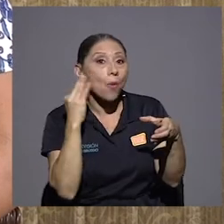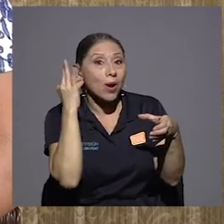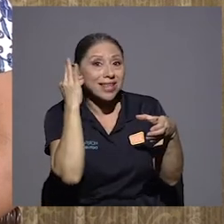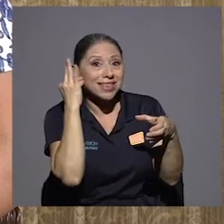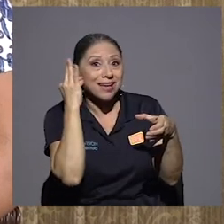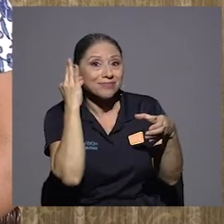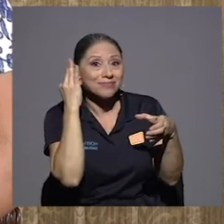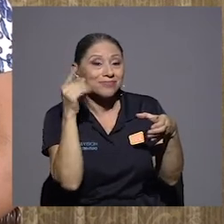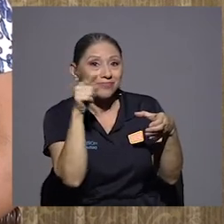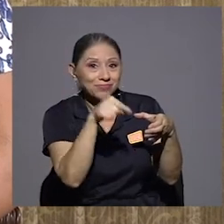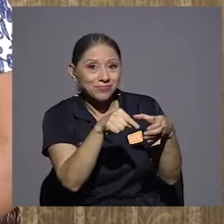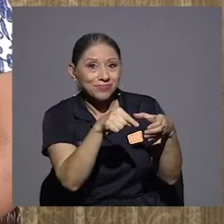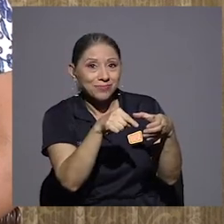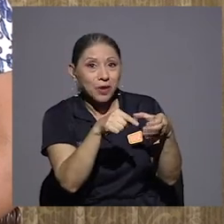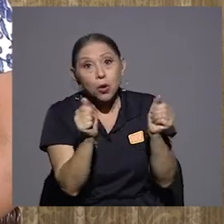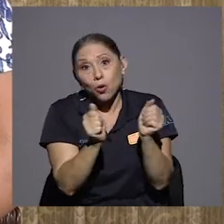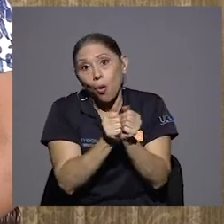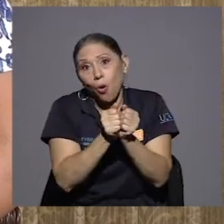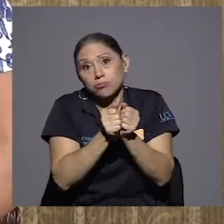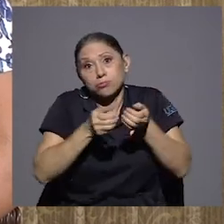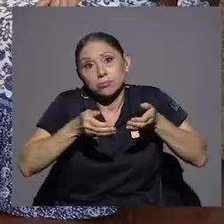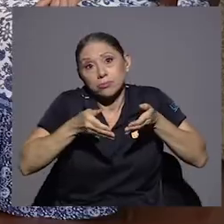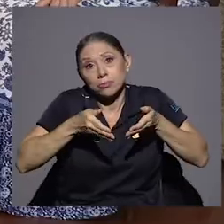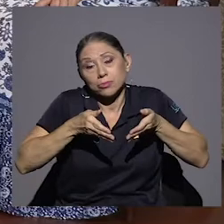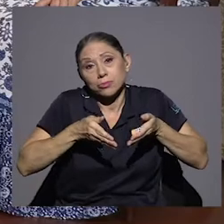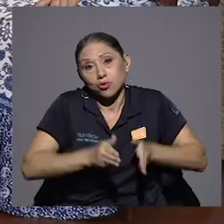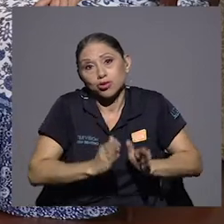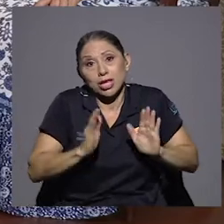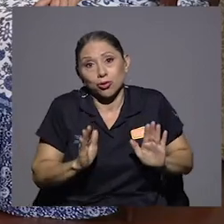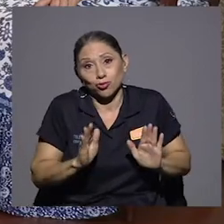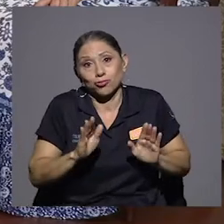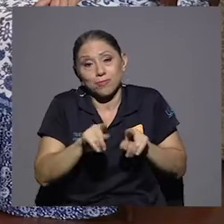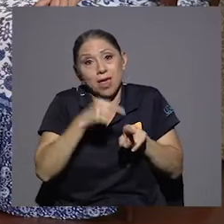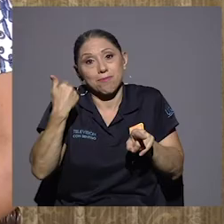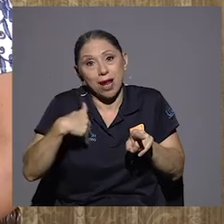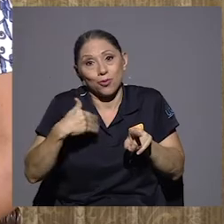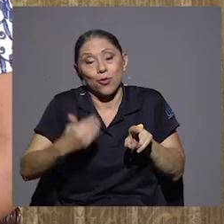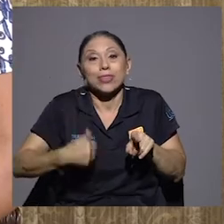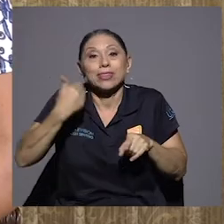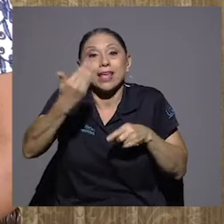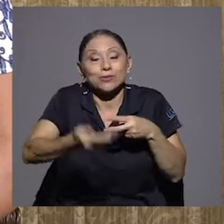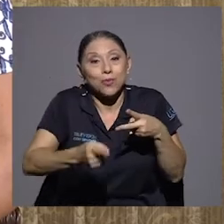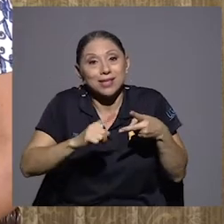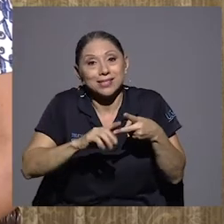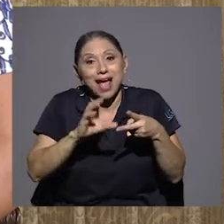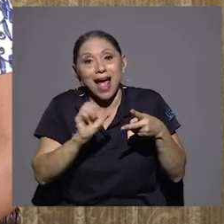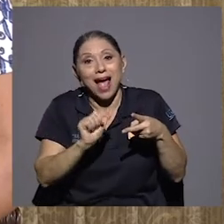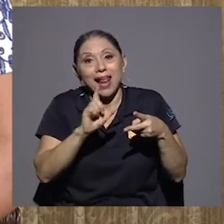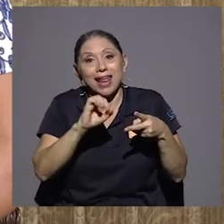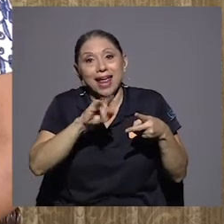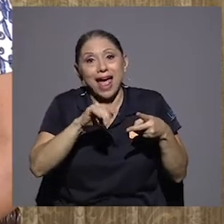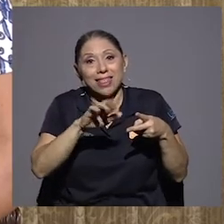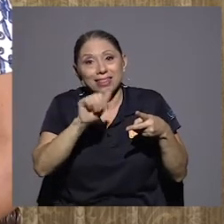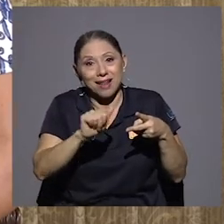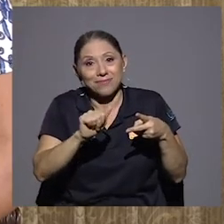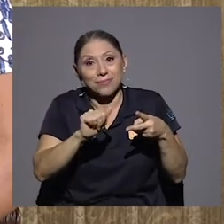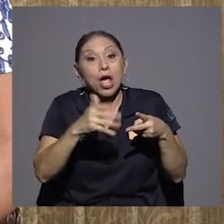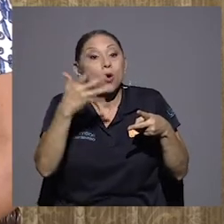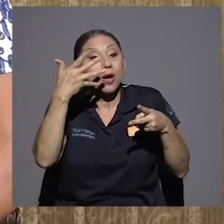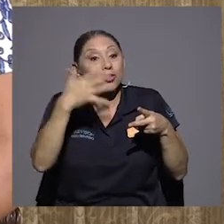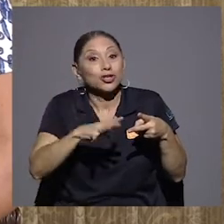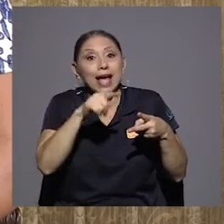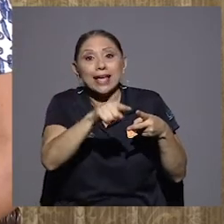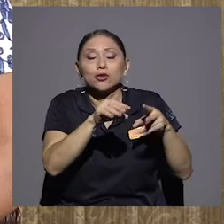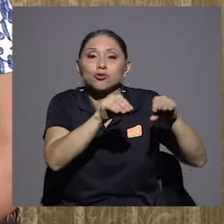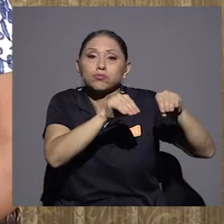los chiquitos, o sea, mi hermano. Después vino Alejandra. Ya cuando ellos se pasaron a la otra